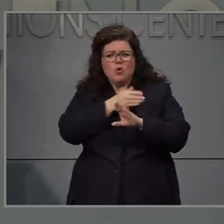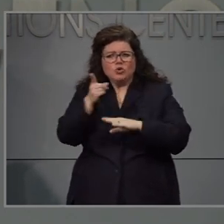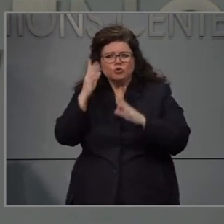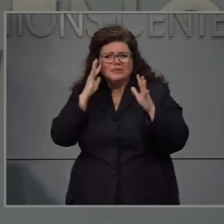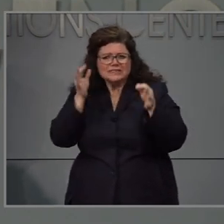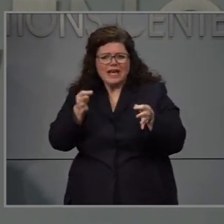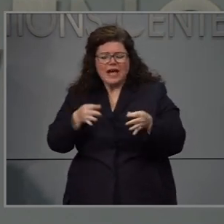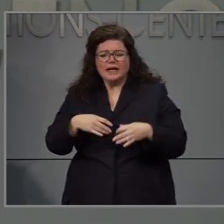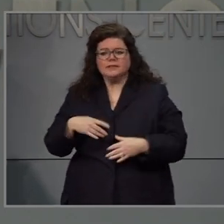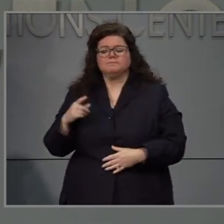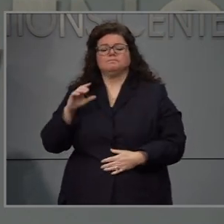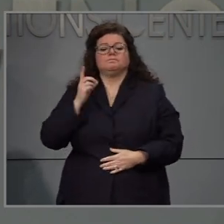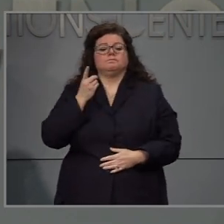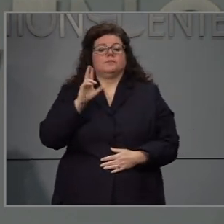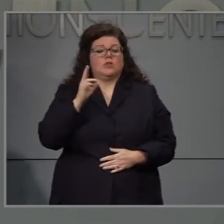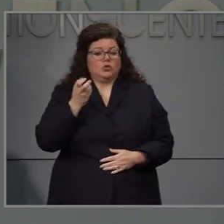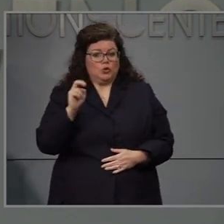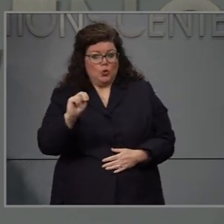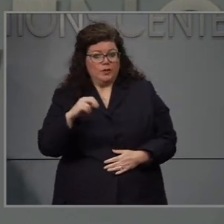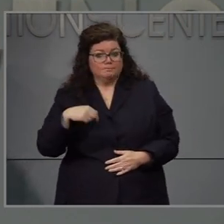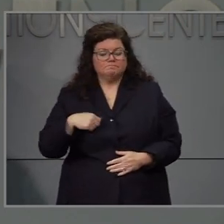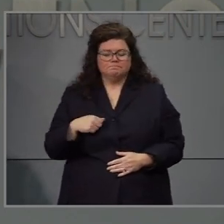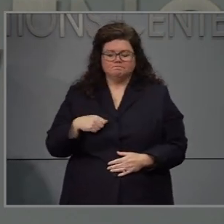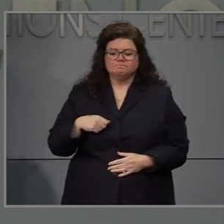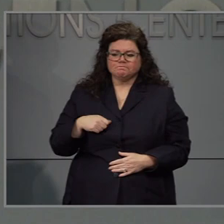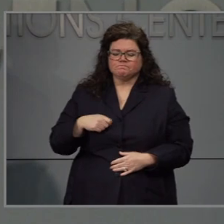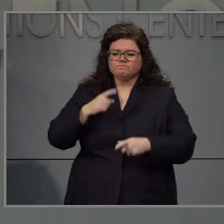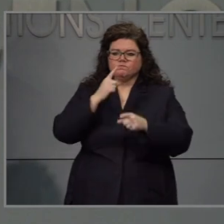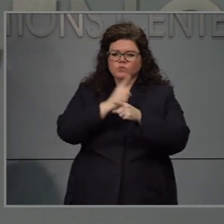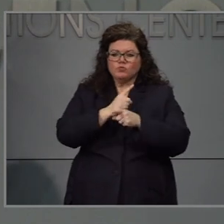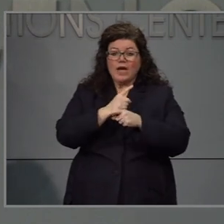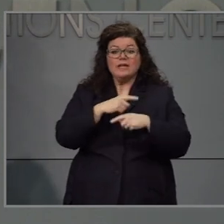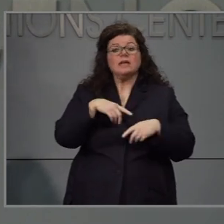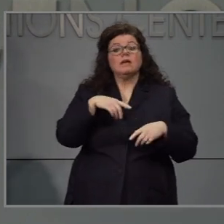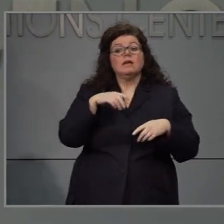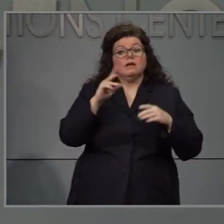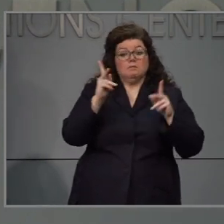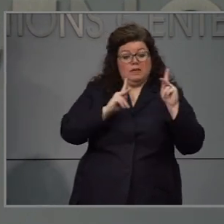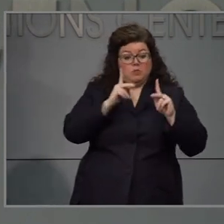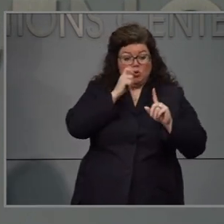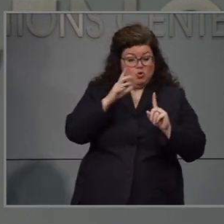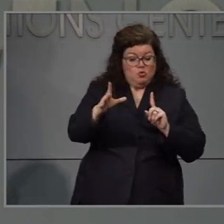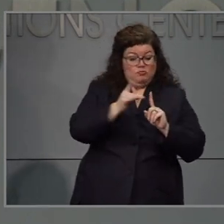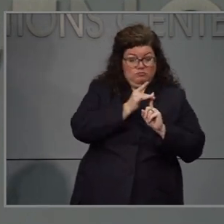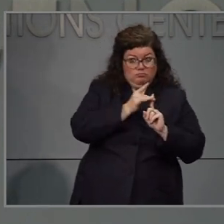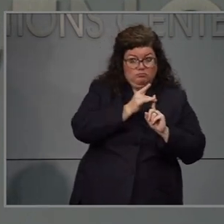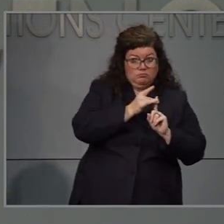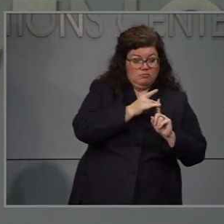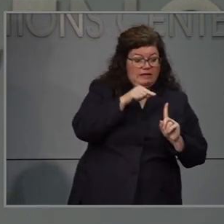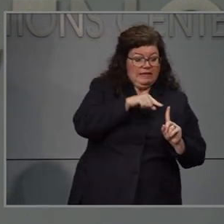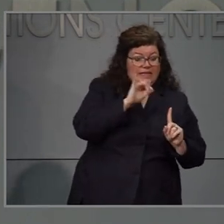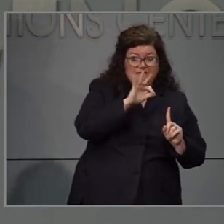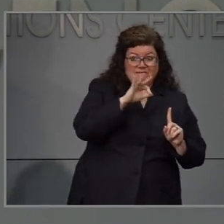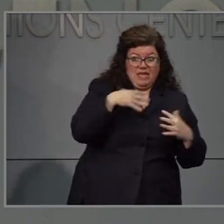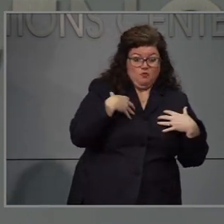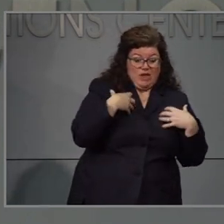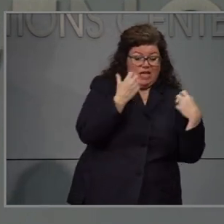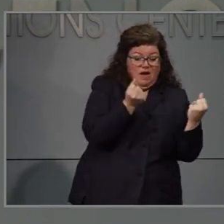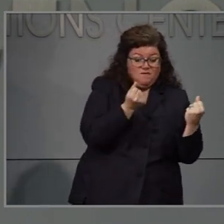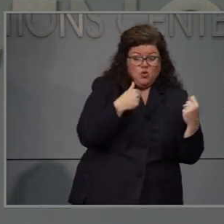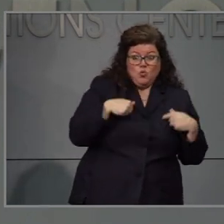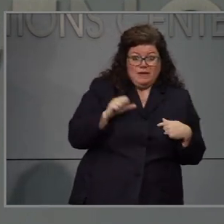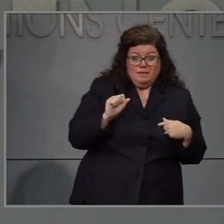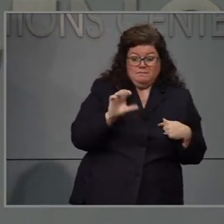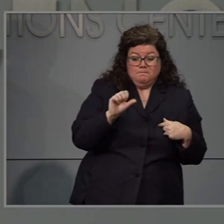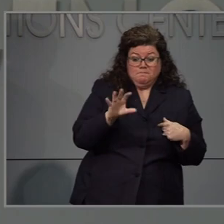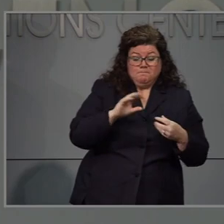Gracias por la pregunta. Sí, sabemos que la recuperación es algo en lo que estamos trabajando. Sabemos que las personas se están recuperando